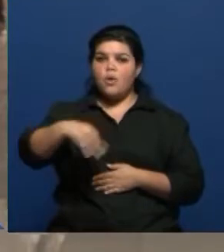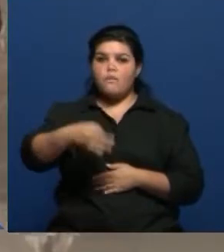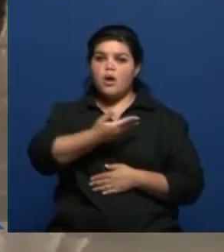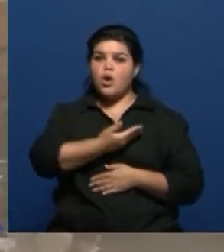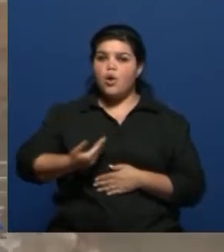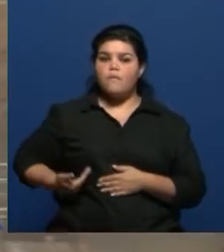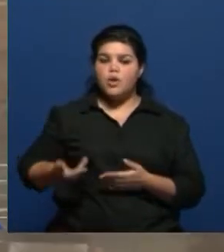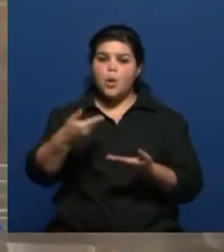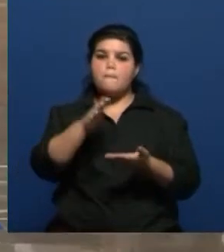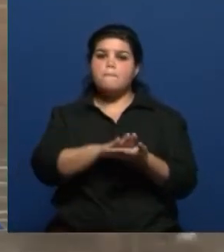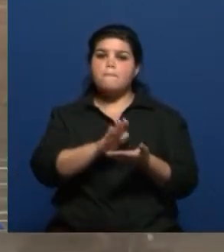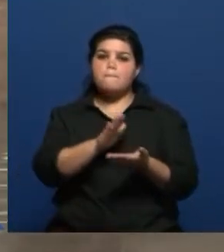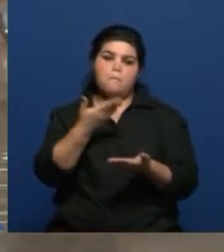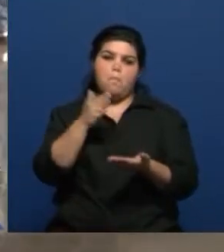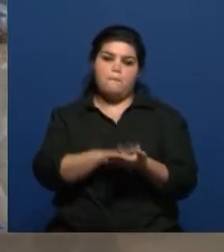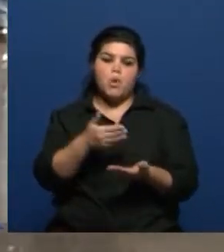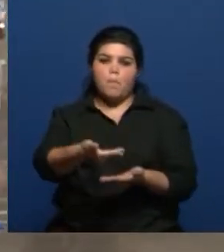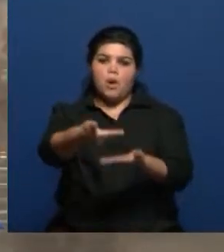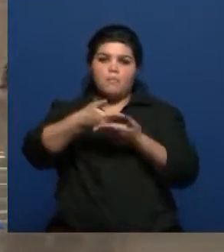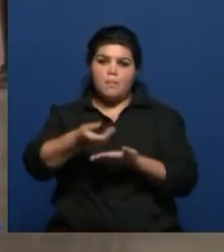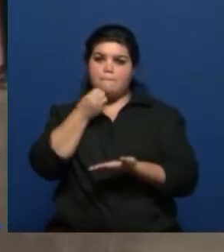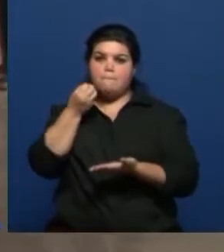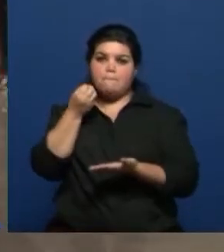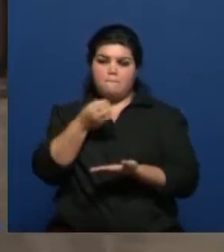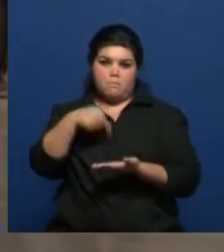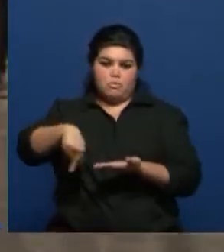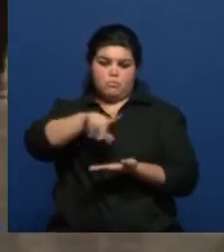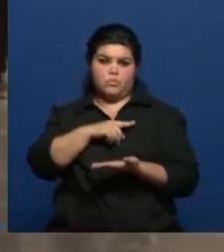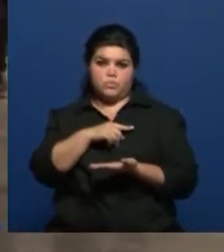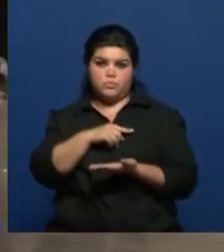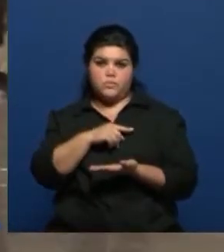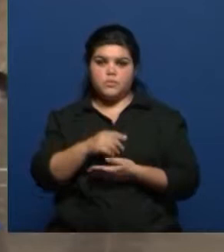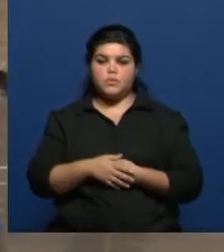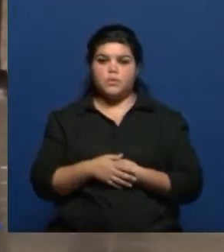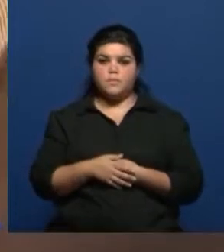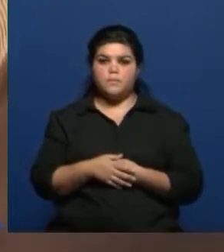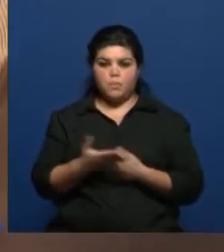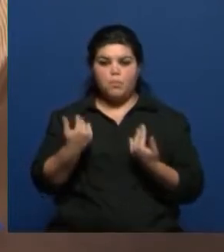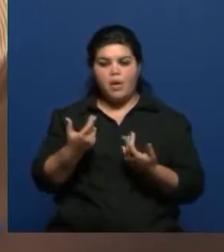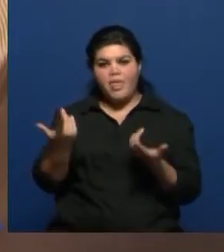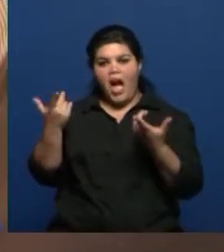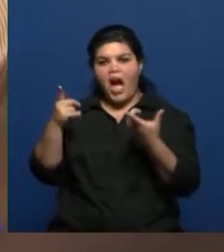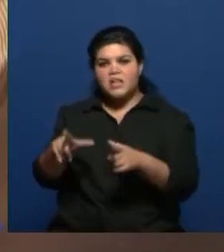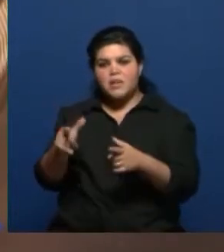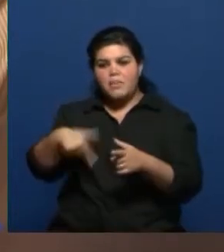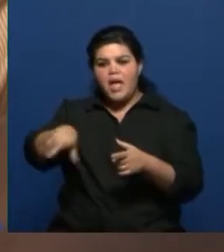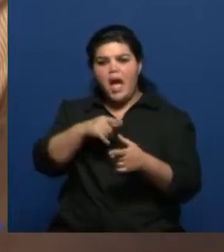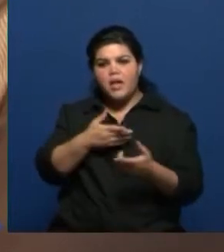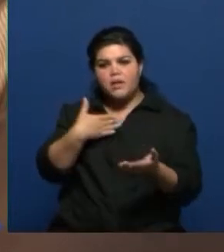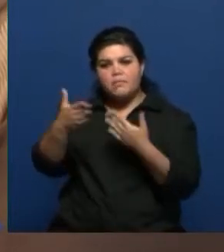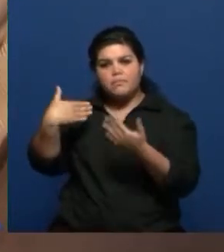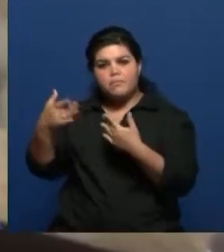traer una propuesta que nosotros podamos llevar a nuestras asambleas y que ese